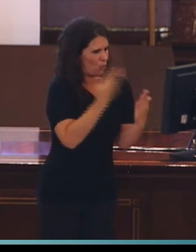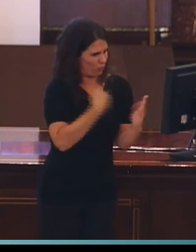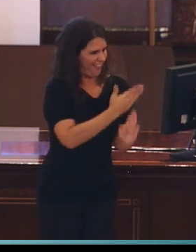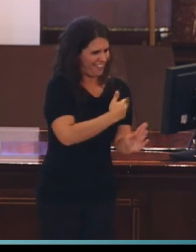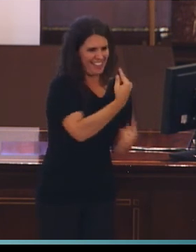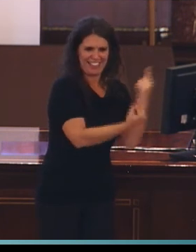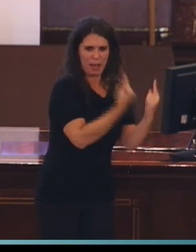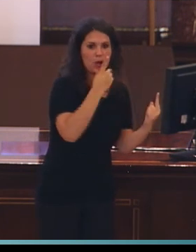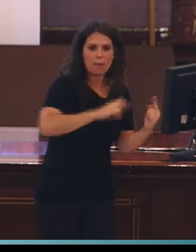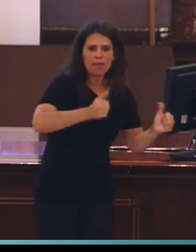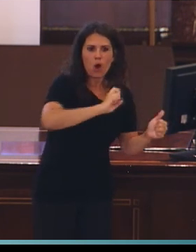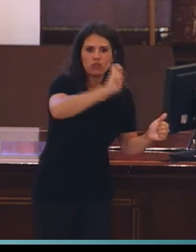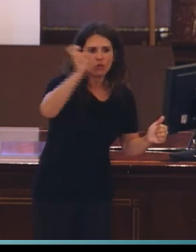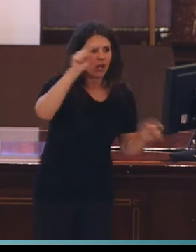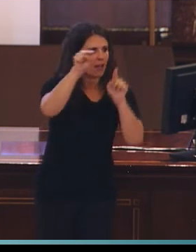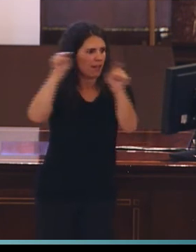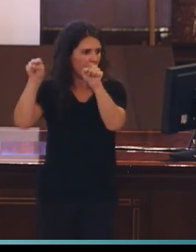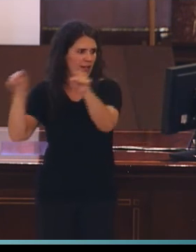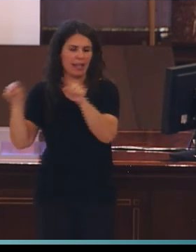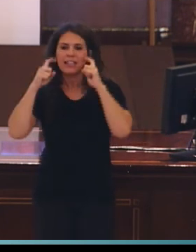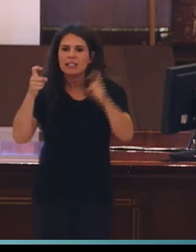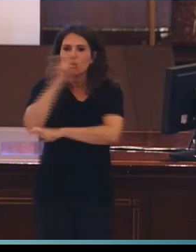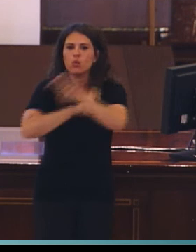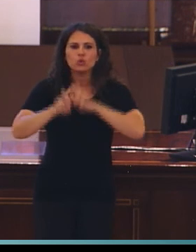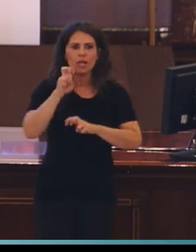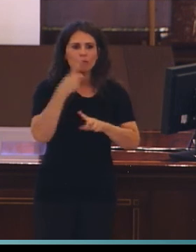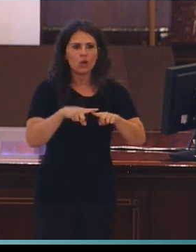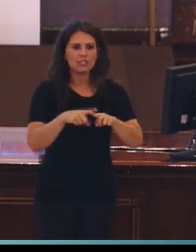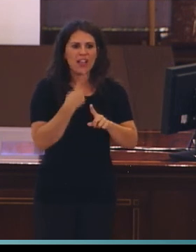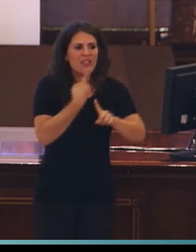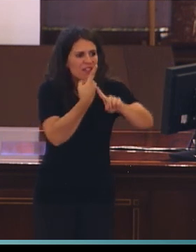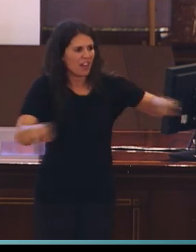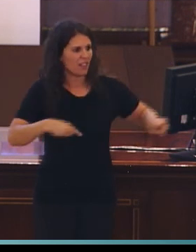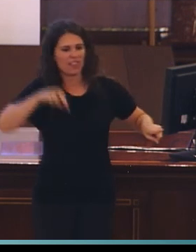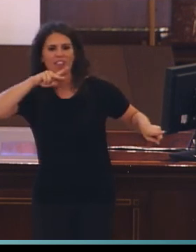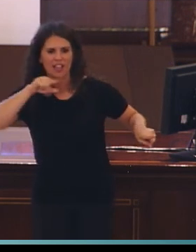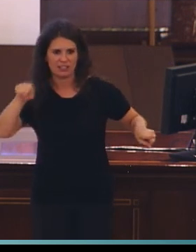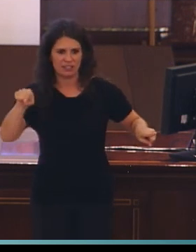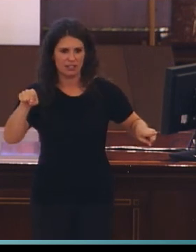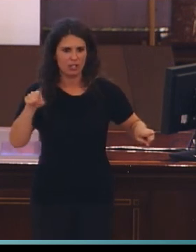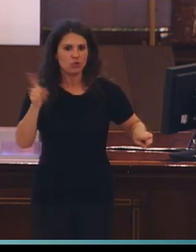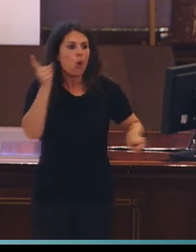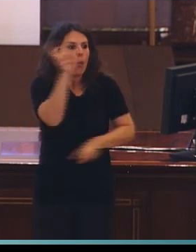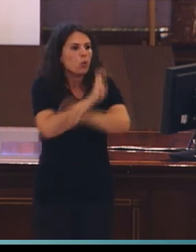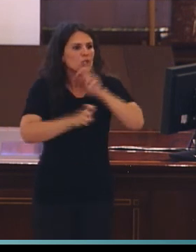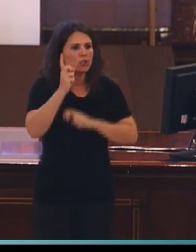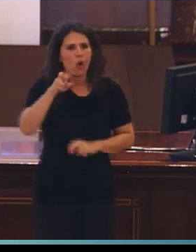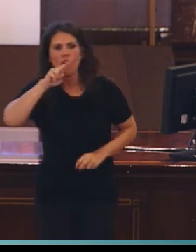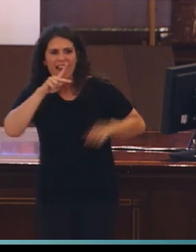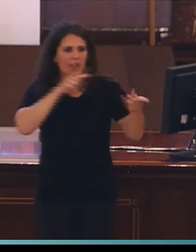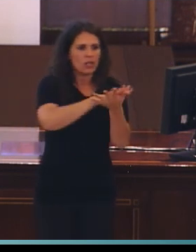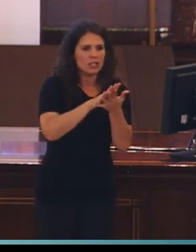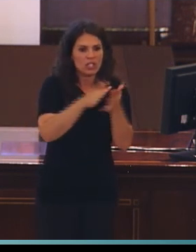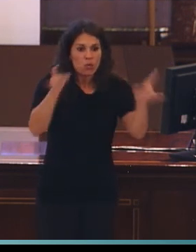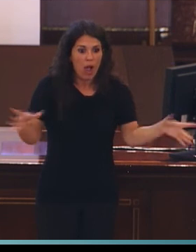sí que había un mayor interés en buscar las diferencias. No las semejanzas tanto con las lenguas orales sino las diferencias. Lo que ha